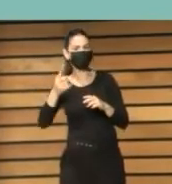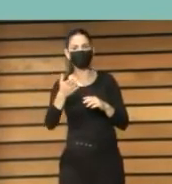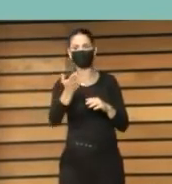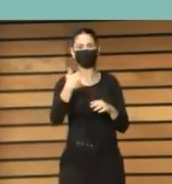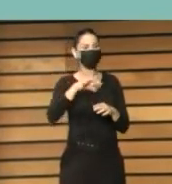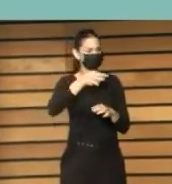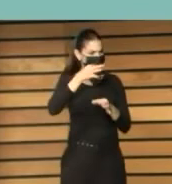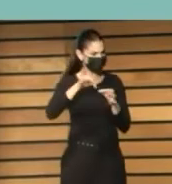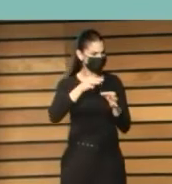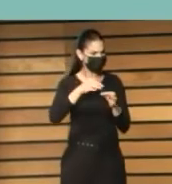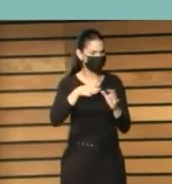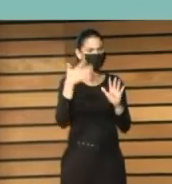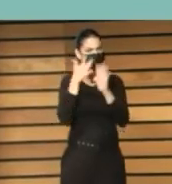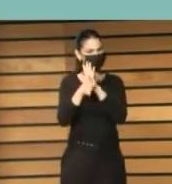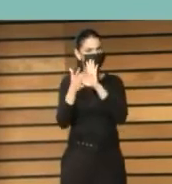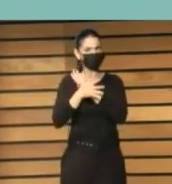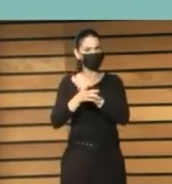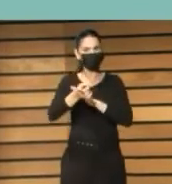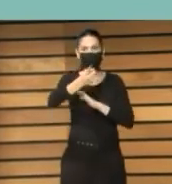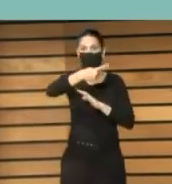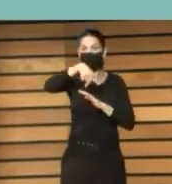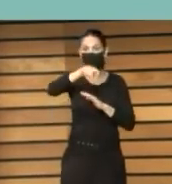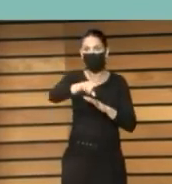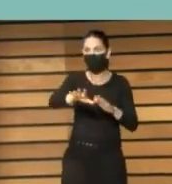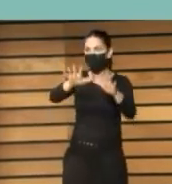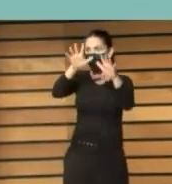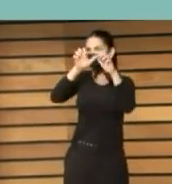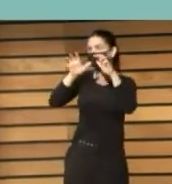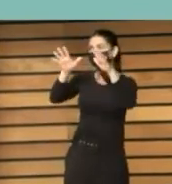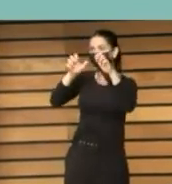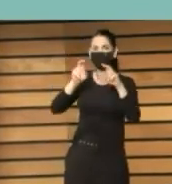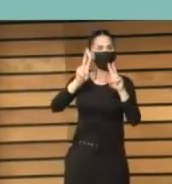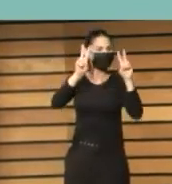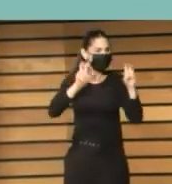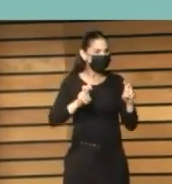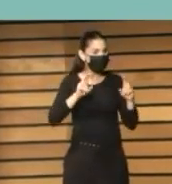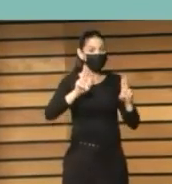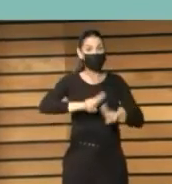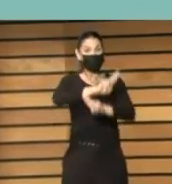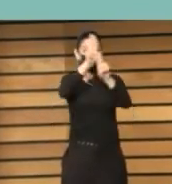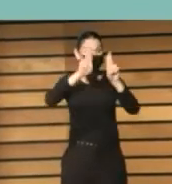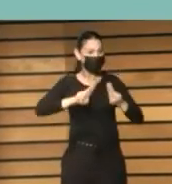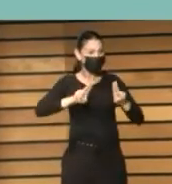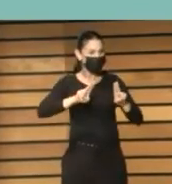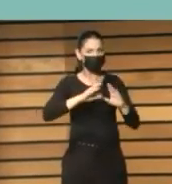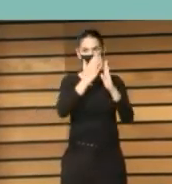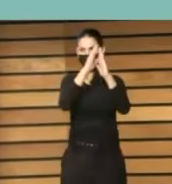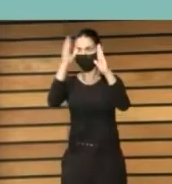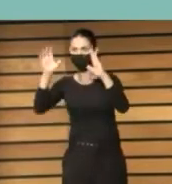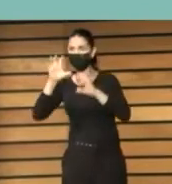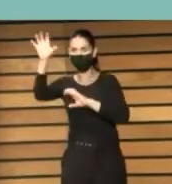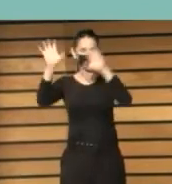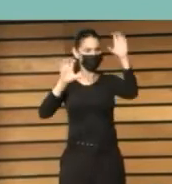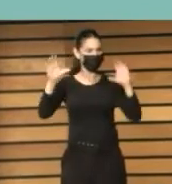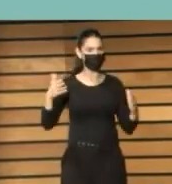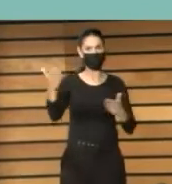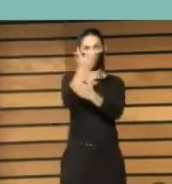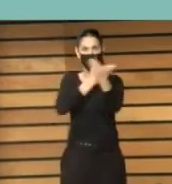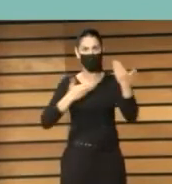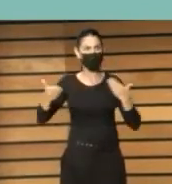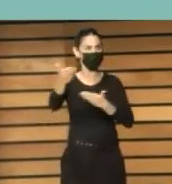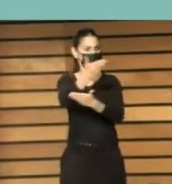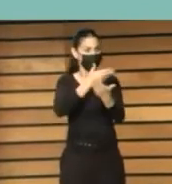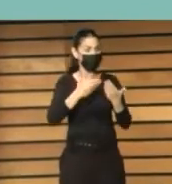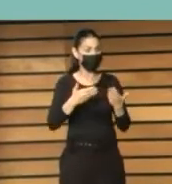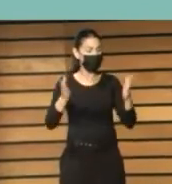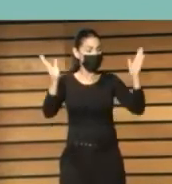comentábamos cuántas cosas se aprenden en este tipo de acciones internacionales cómo el intercambio con otras bibliotecas de otros países etcétera pone sobre la mesa ideas